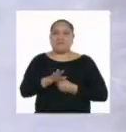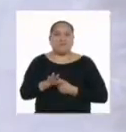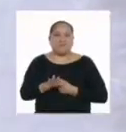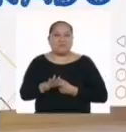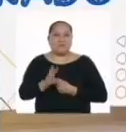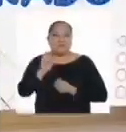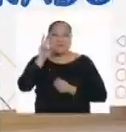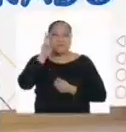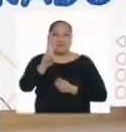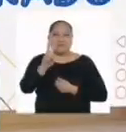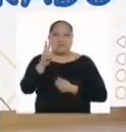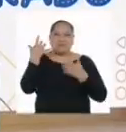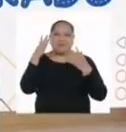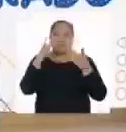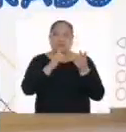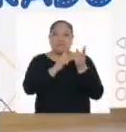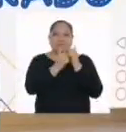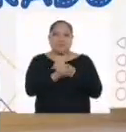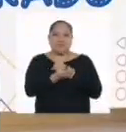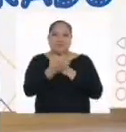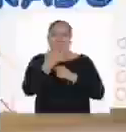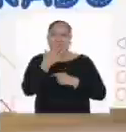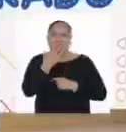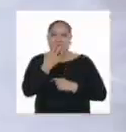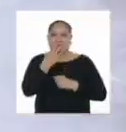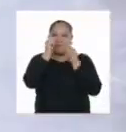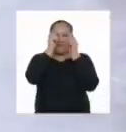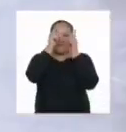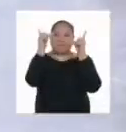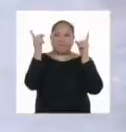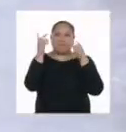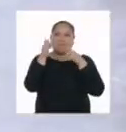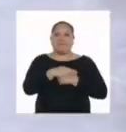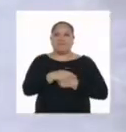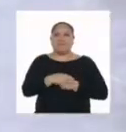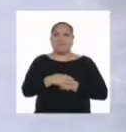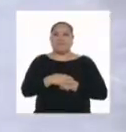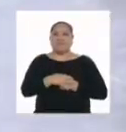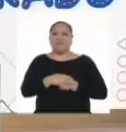Uy, con dos gotas nomás ya se empezó a teñir. ¡Qué sorpresa!